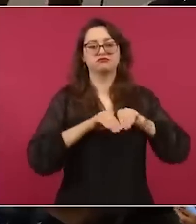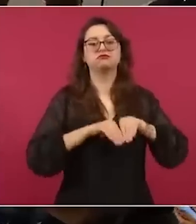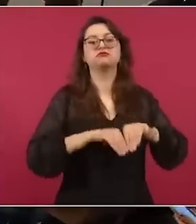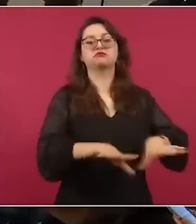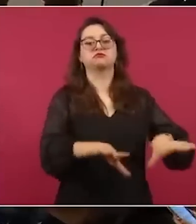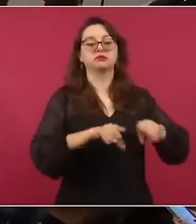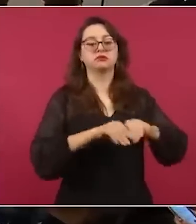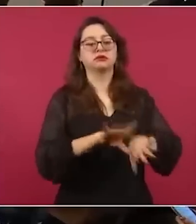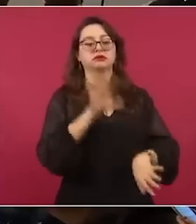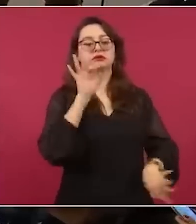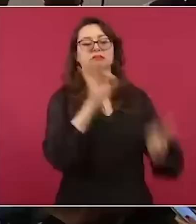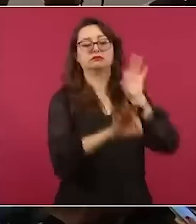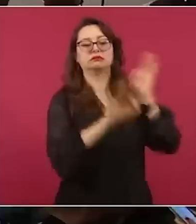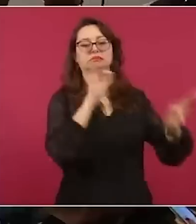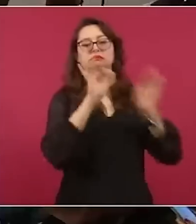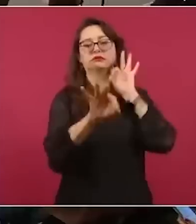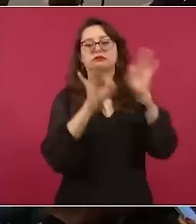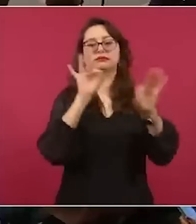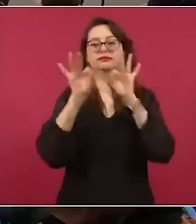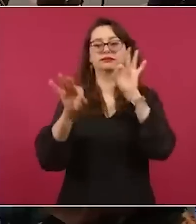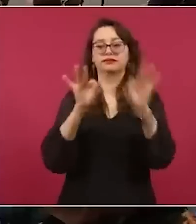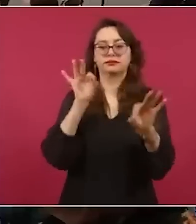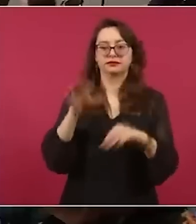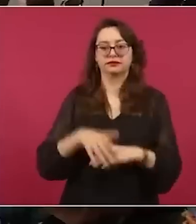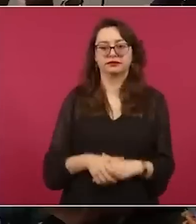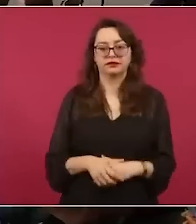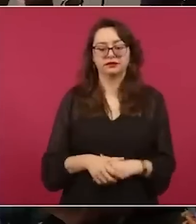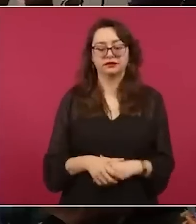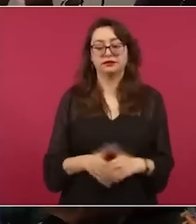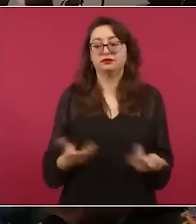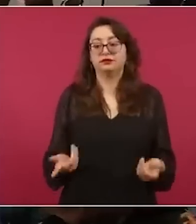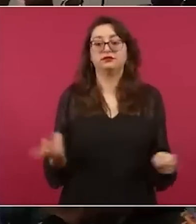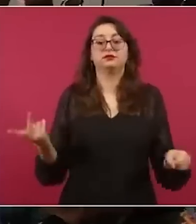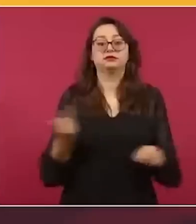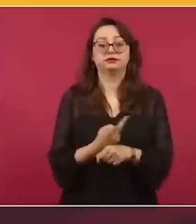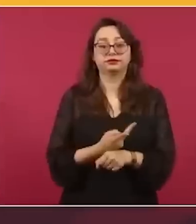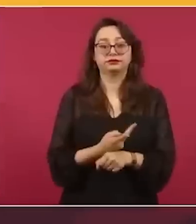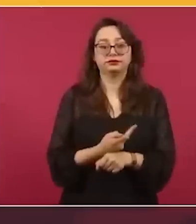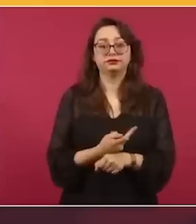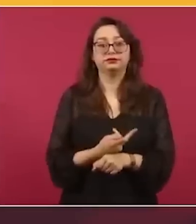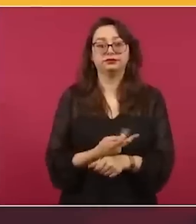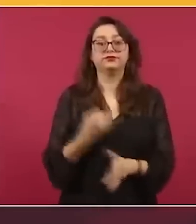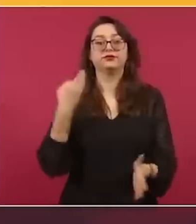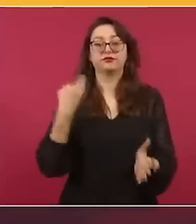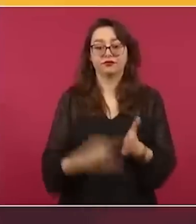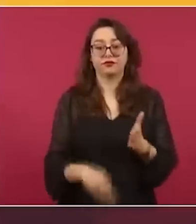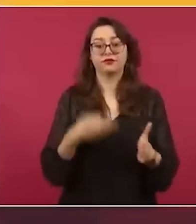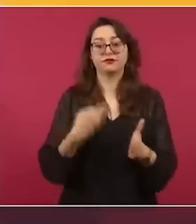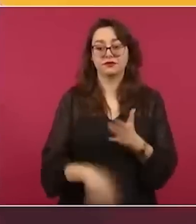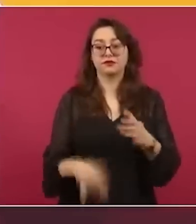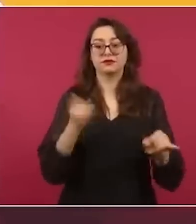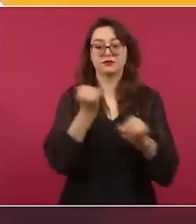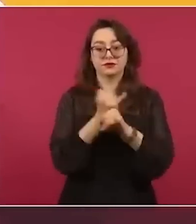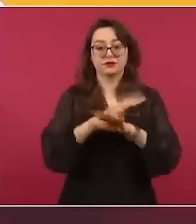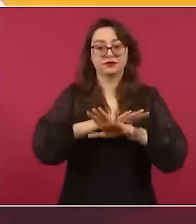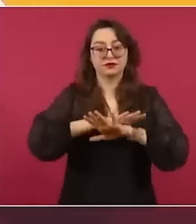como se padece de mucha desinformación en Estados Unidos,